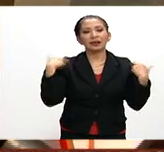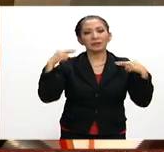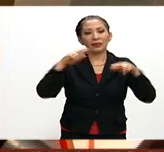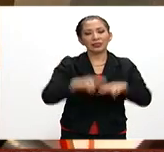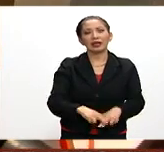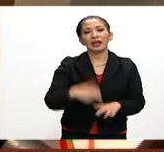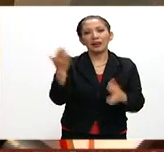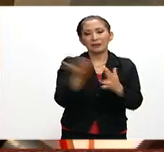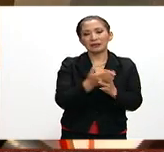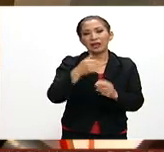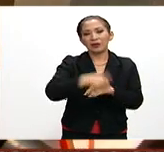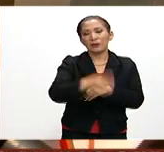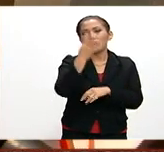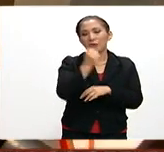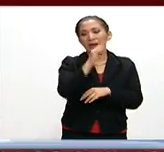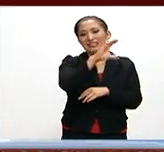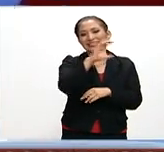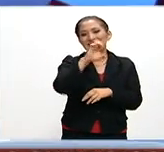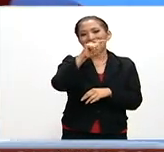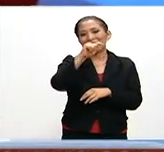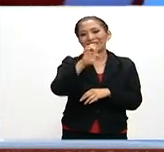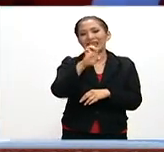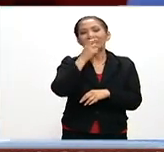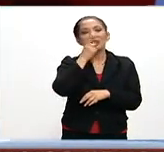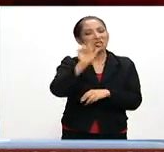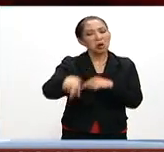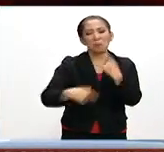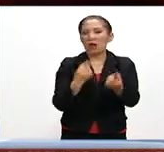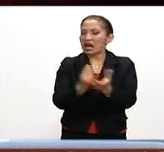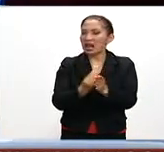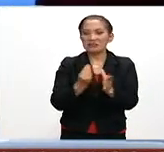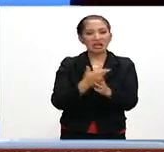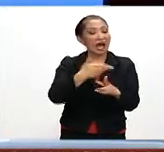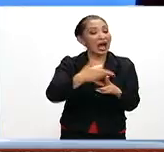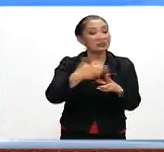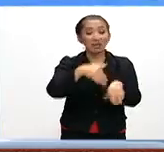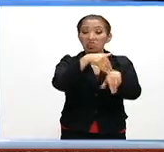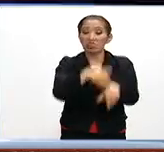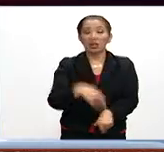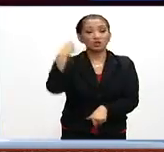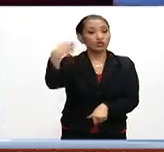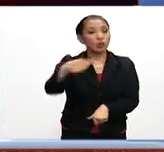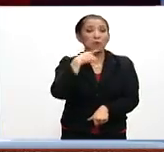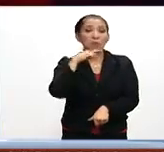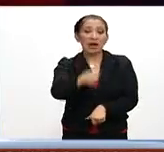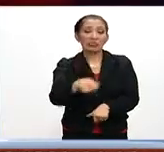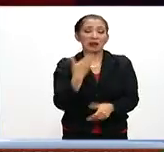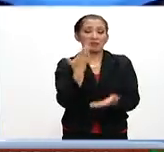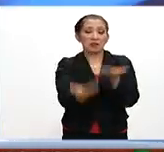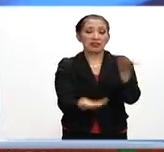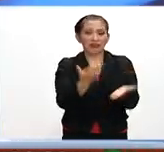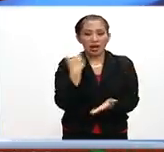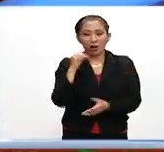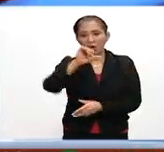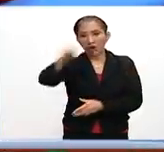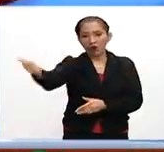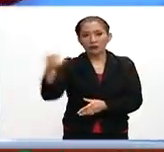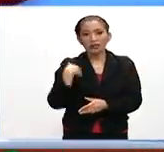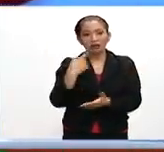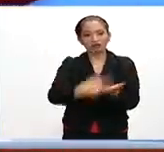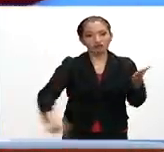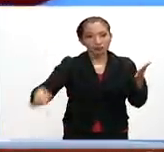La sección 9 de la CENTE indicó que no regresarán a clases hasta que se cumpla con sus demandas, entre ellas la